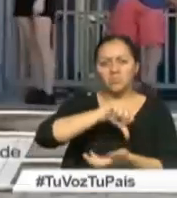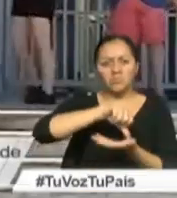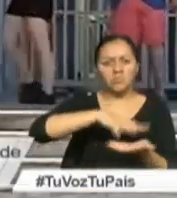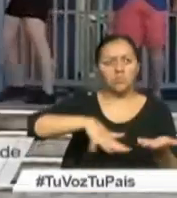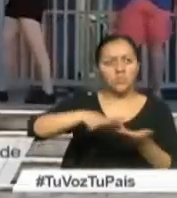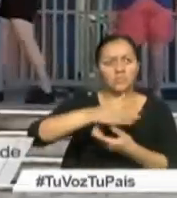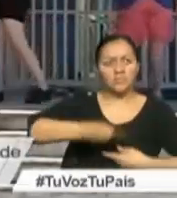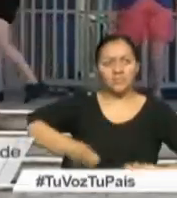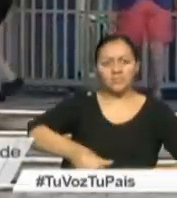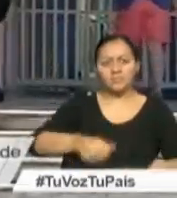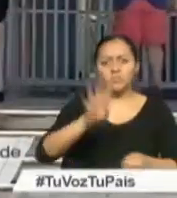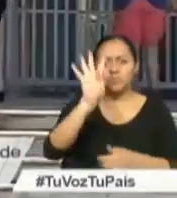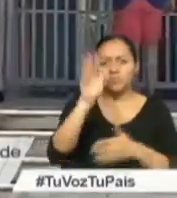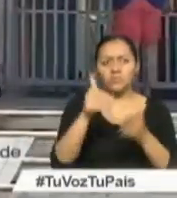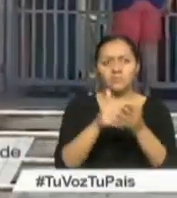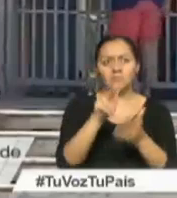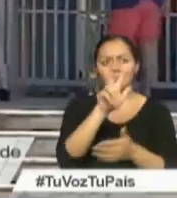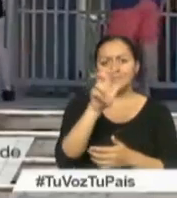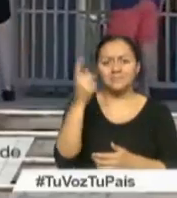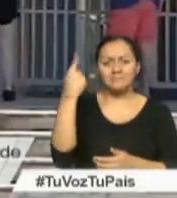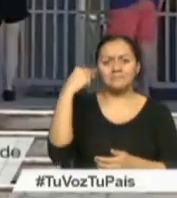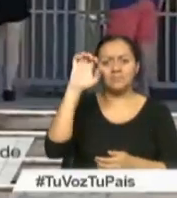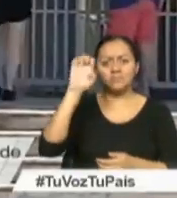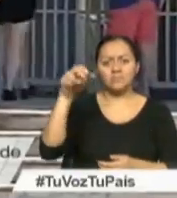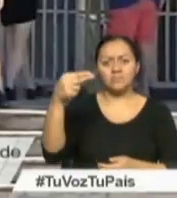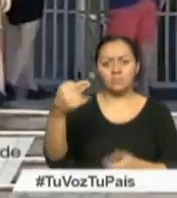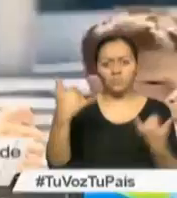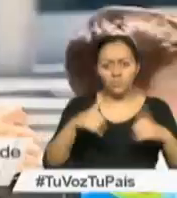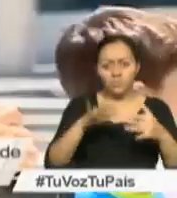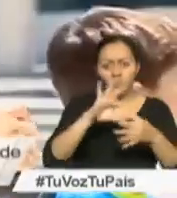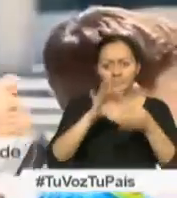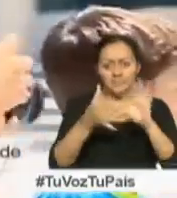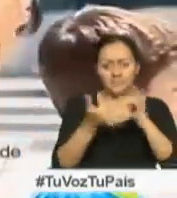gastó Más de 4.300 millones De euros Para coger los Juegos